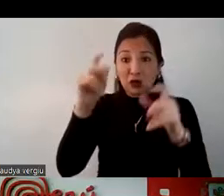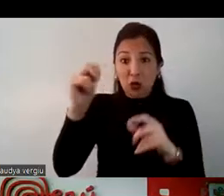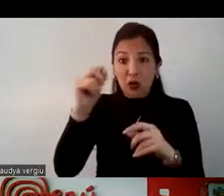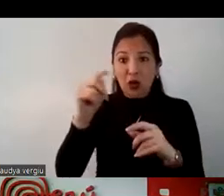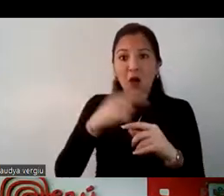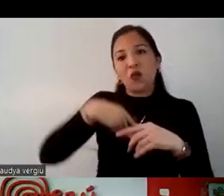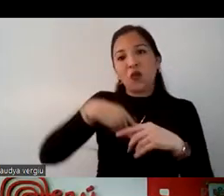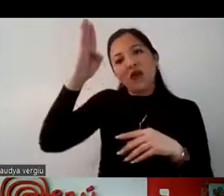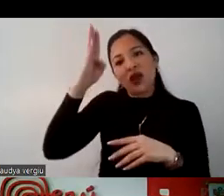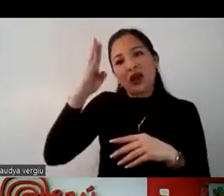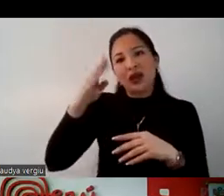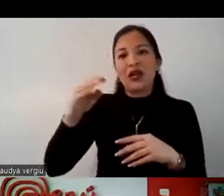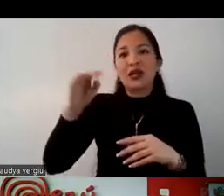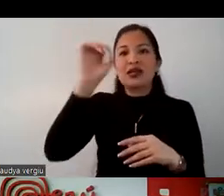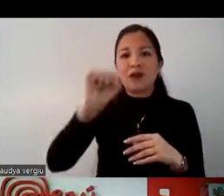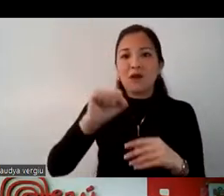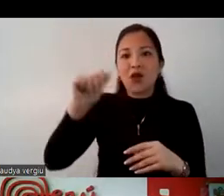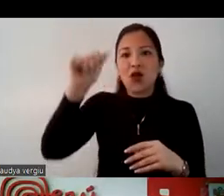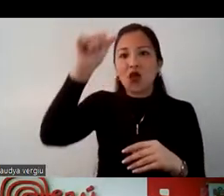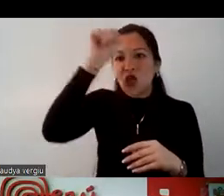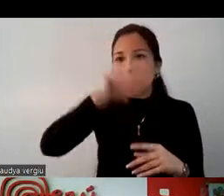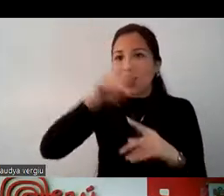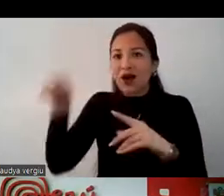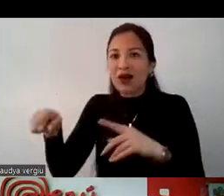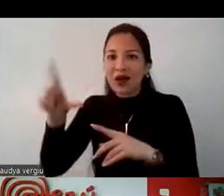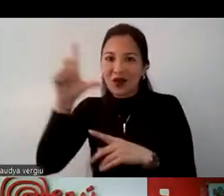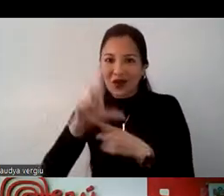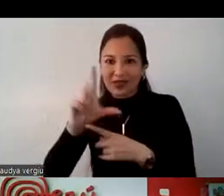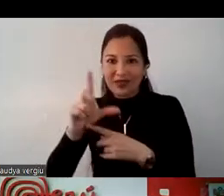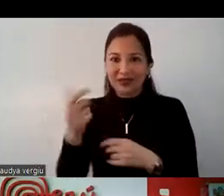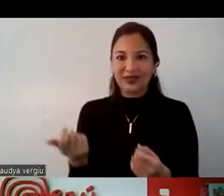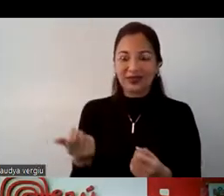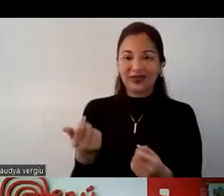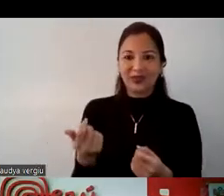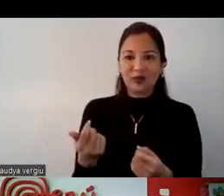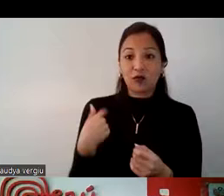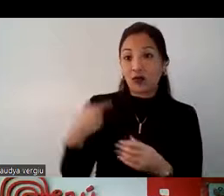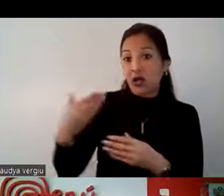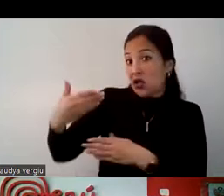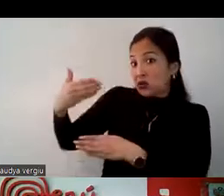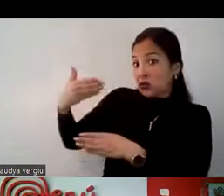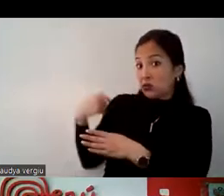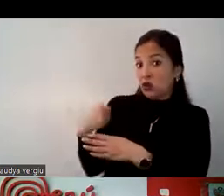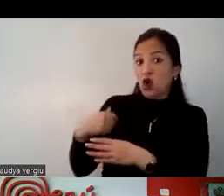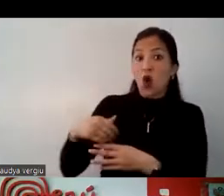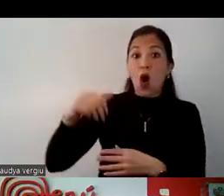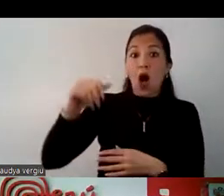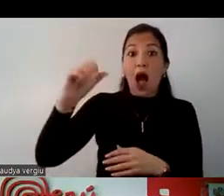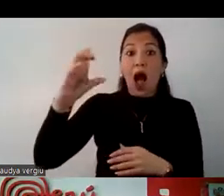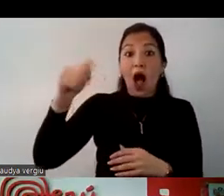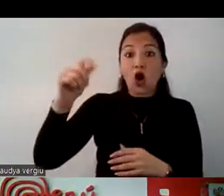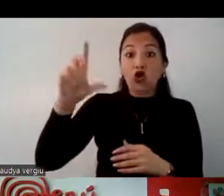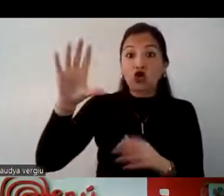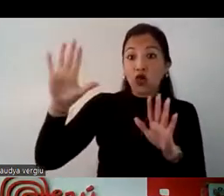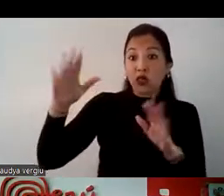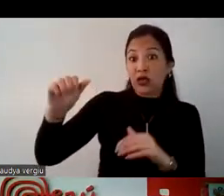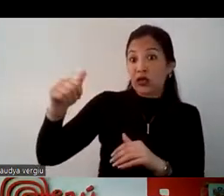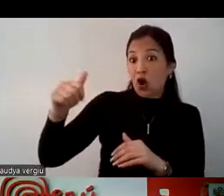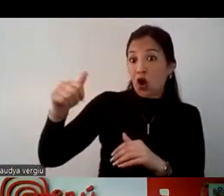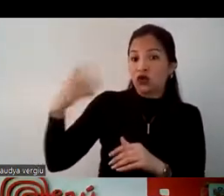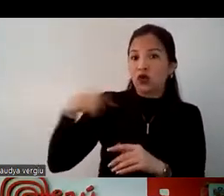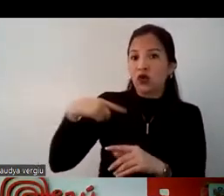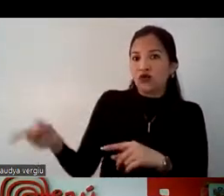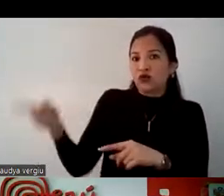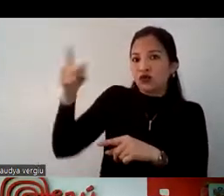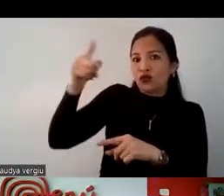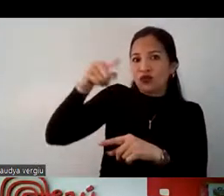de corrido, ¿no? El último feriado que hemos tenido hace poco, el diez de agosto, miércoles diez de agosto, lo trasladaron